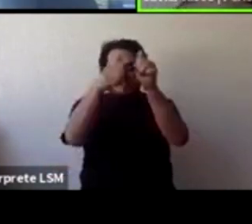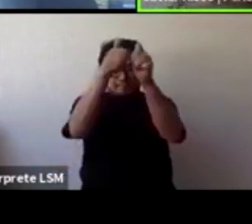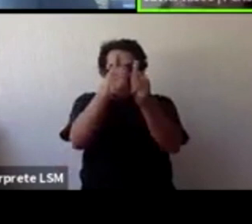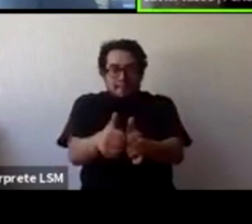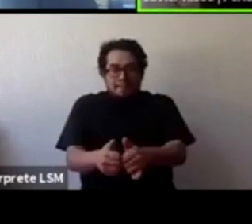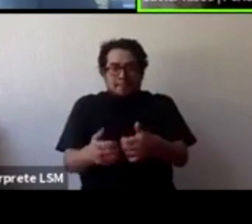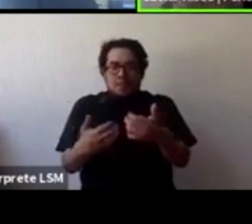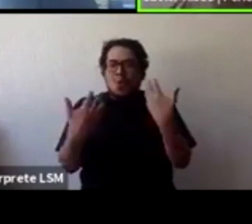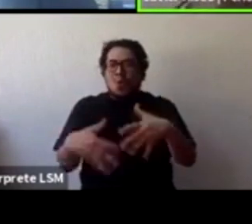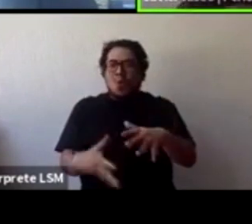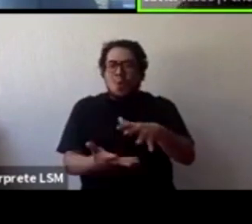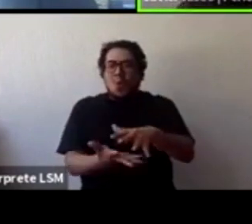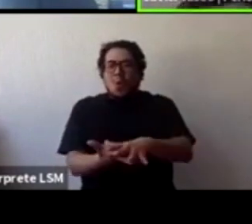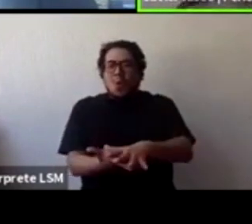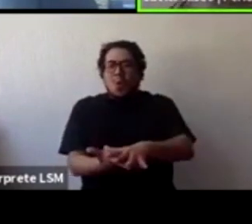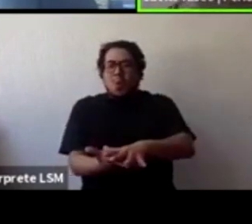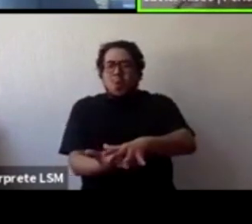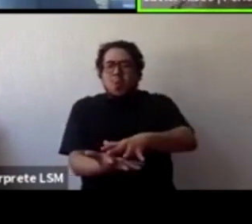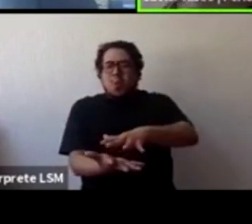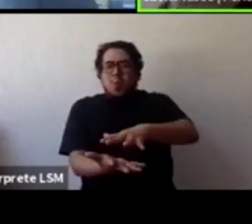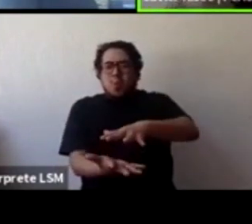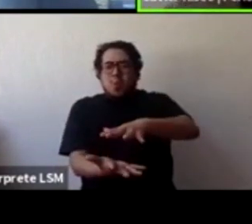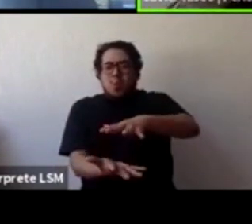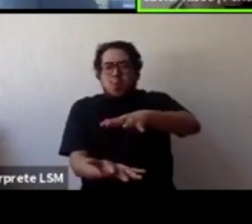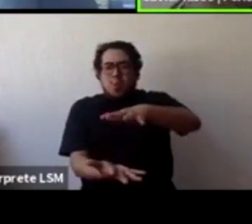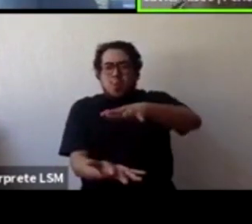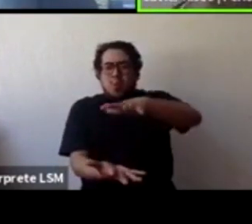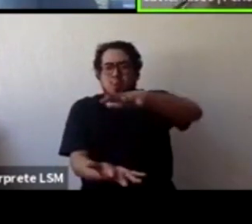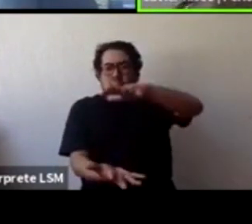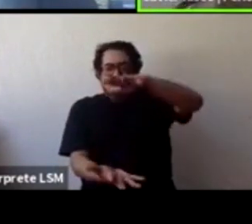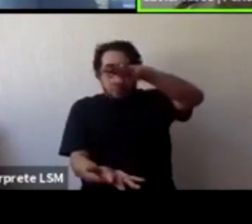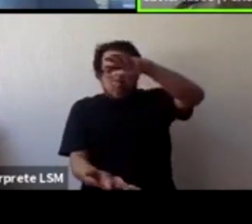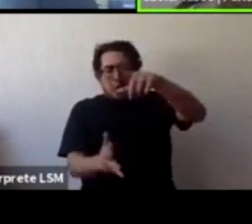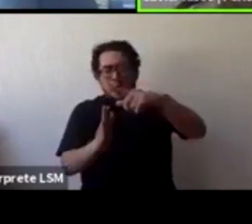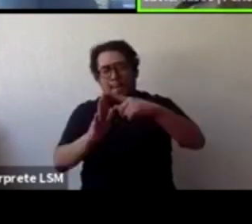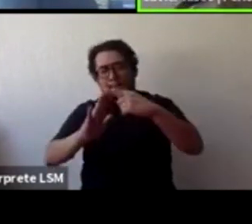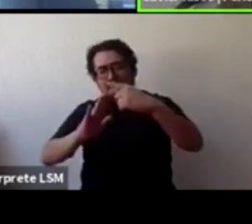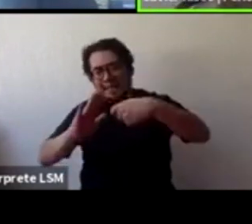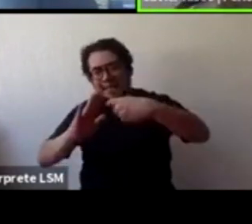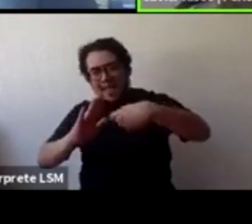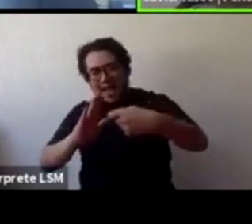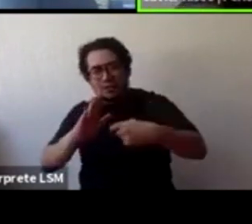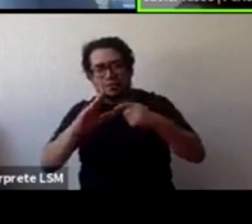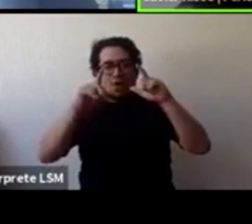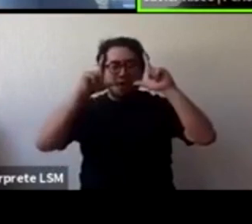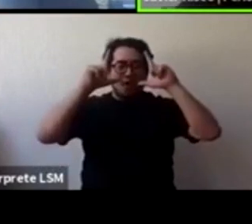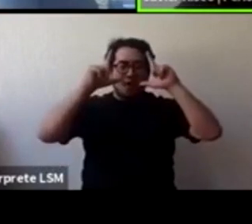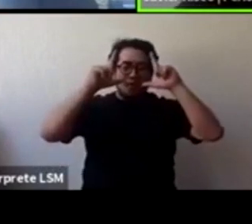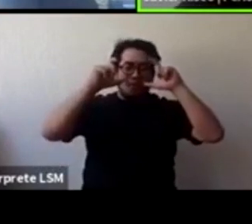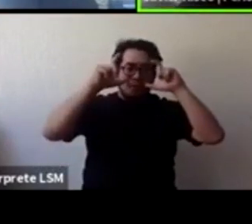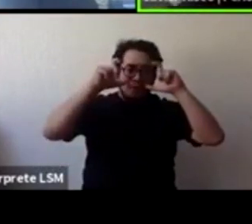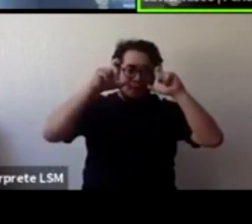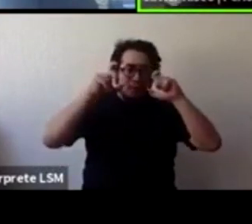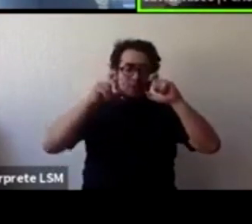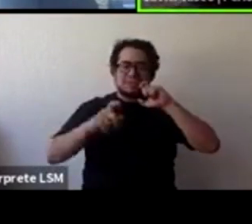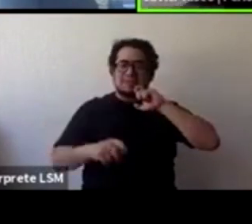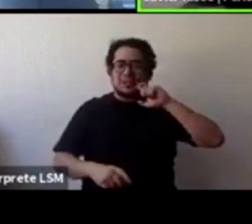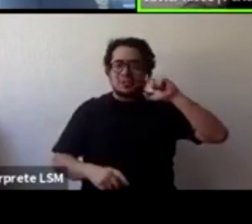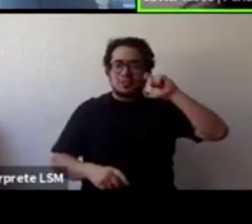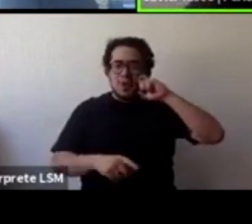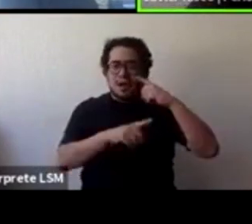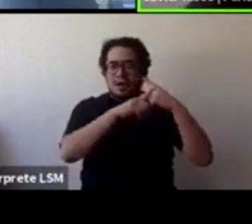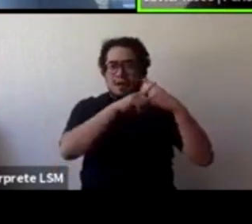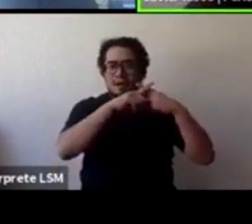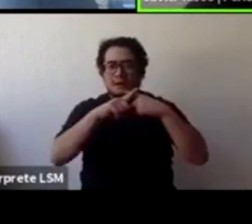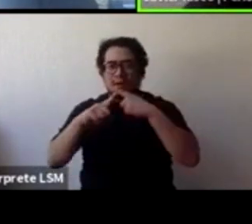fotografías y de videos infantiles para la explotación sexual y mucha gente nos está preguntando si